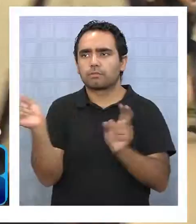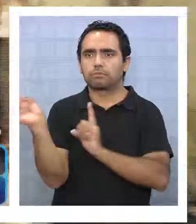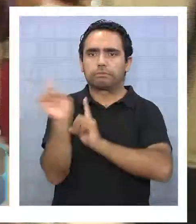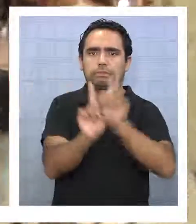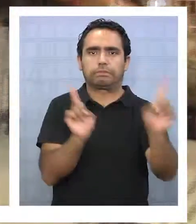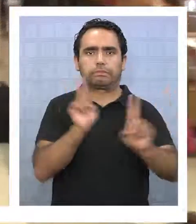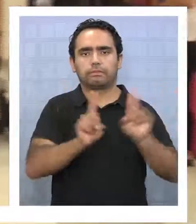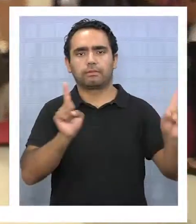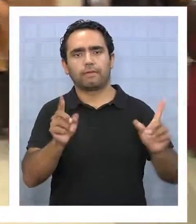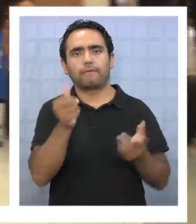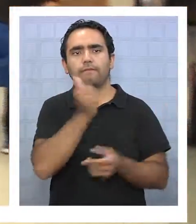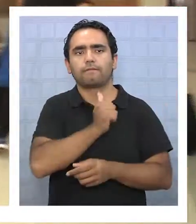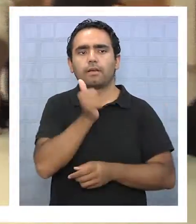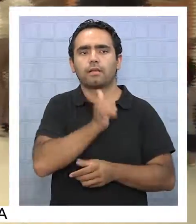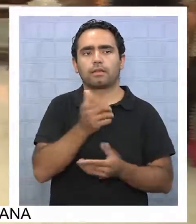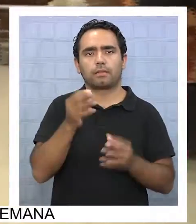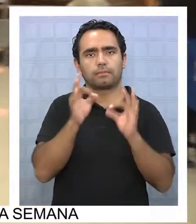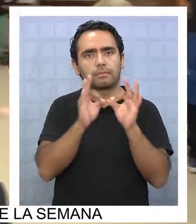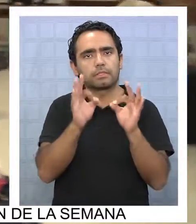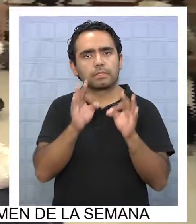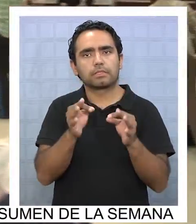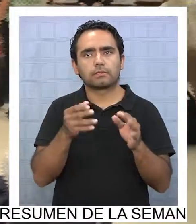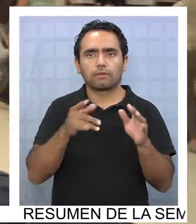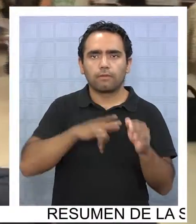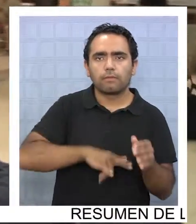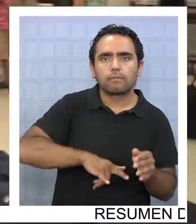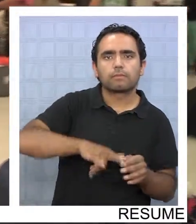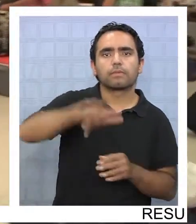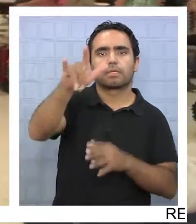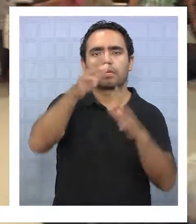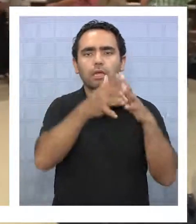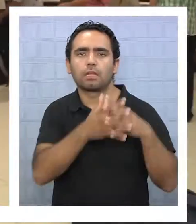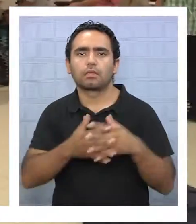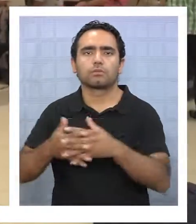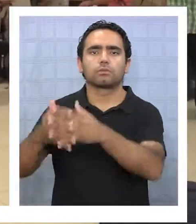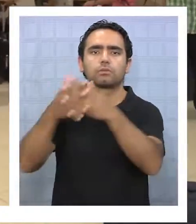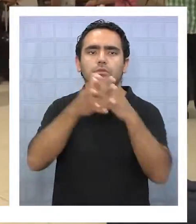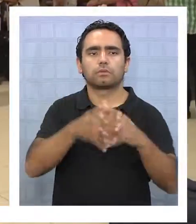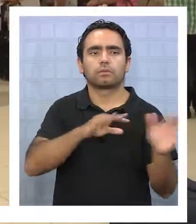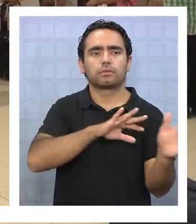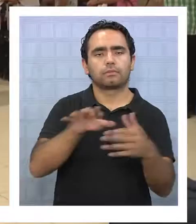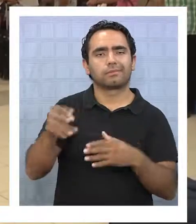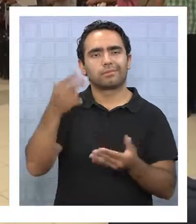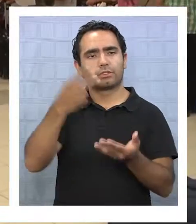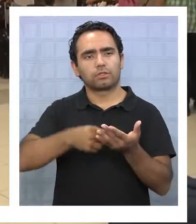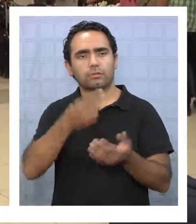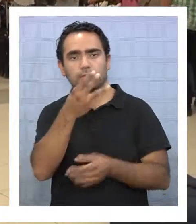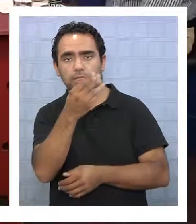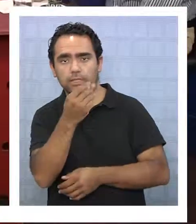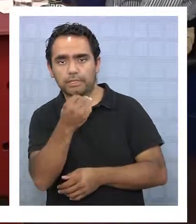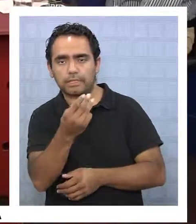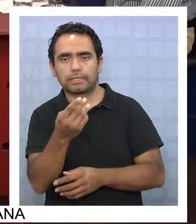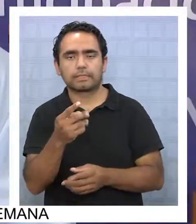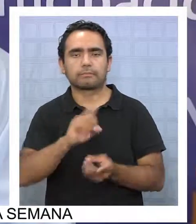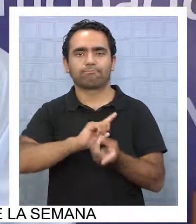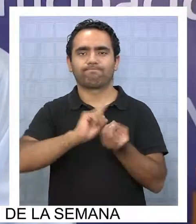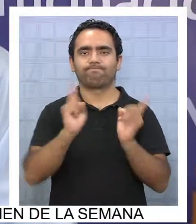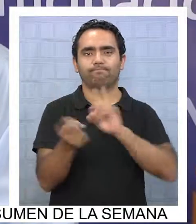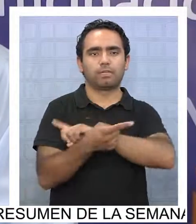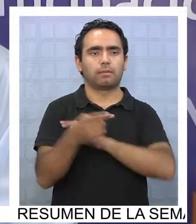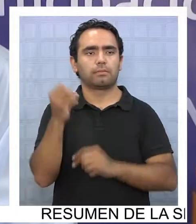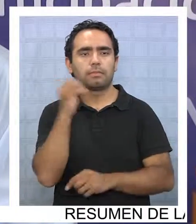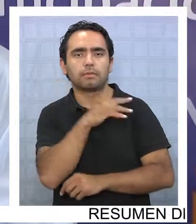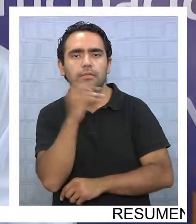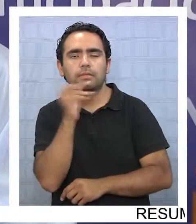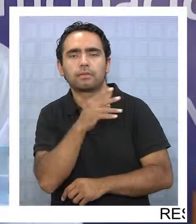como el transporte de carga hacia Estados Unidos especialmente. Y ahí el año 2013 se hace una renovación rápida